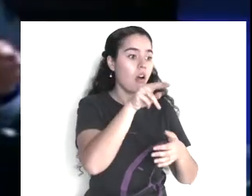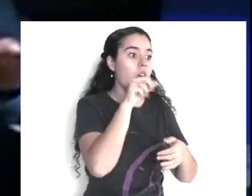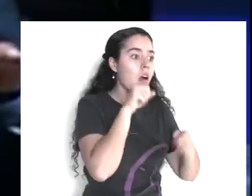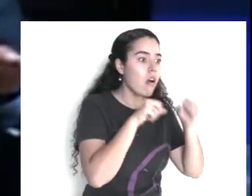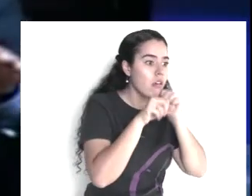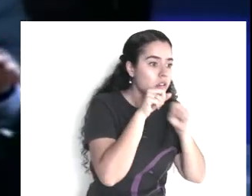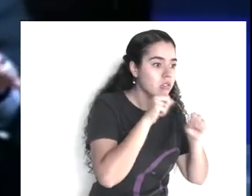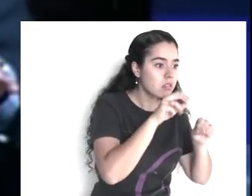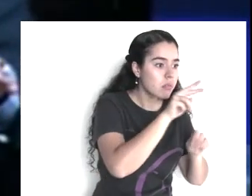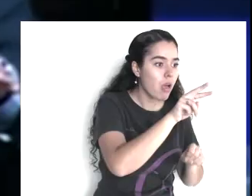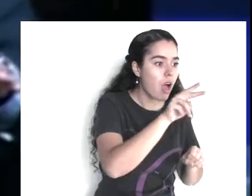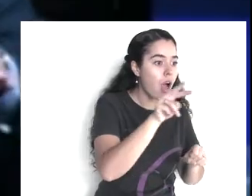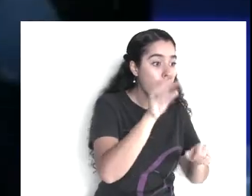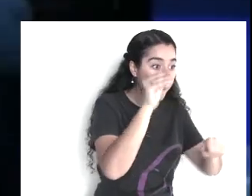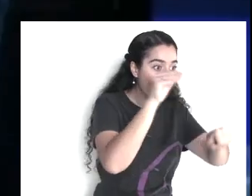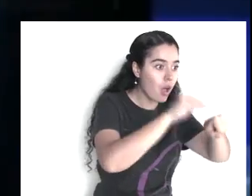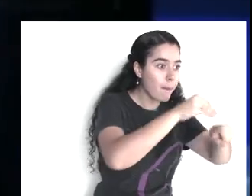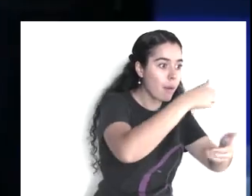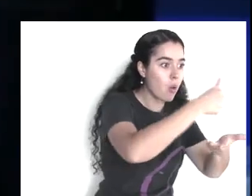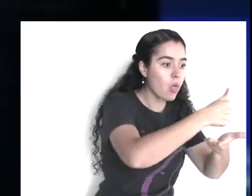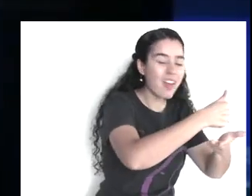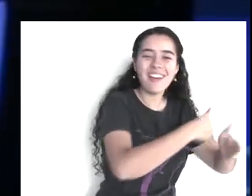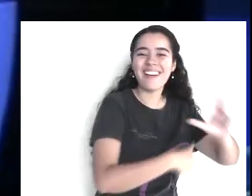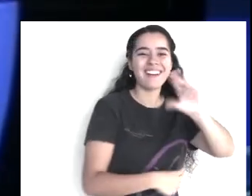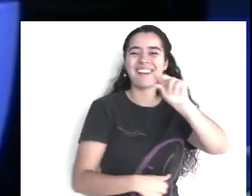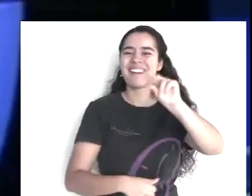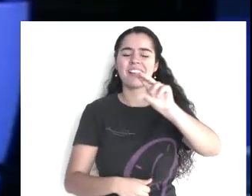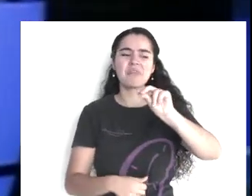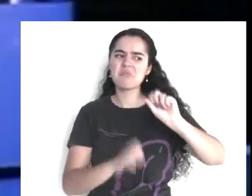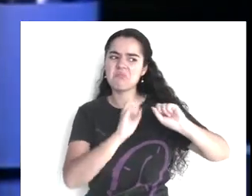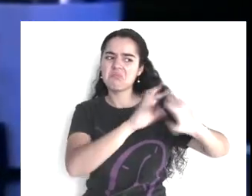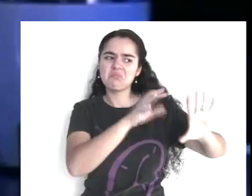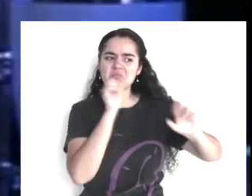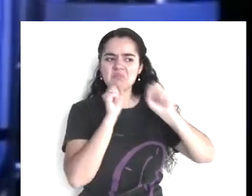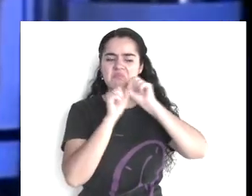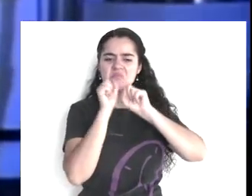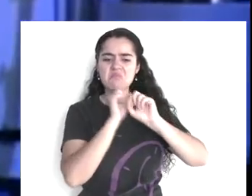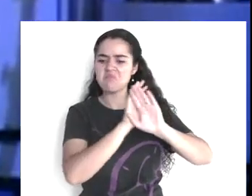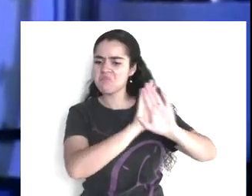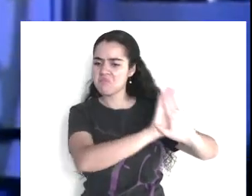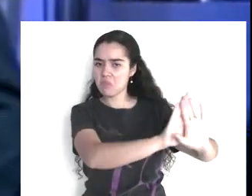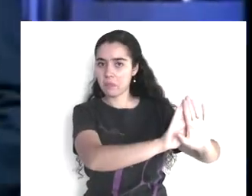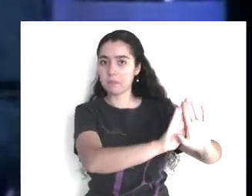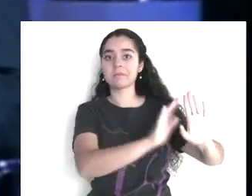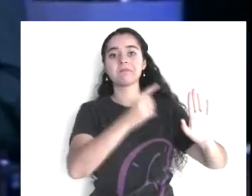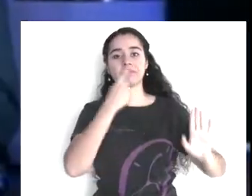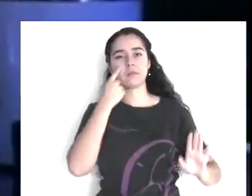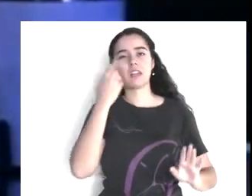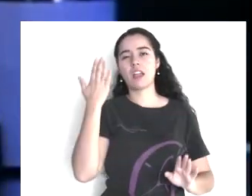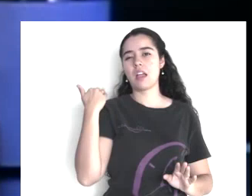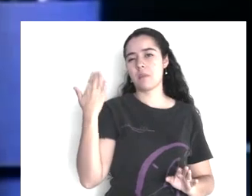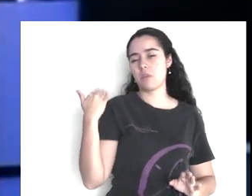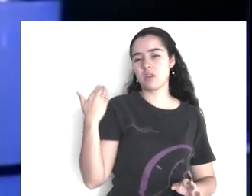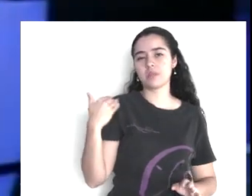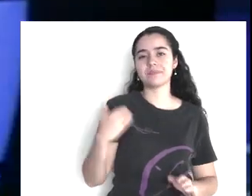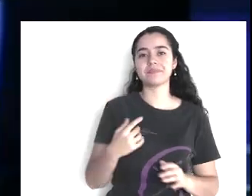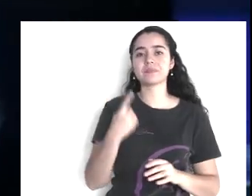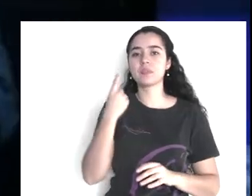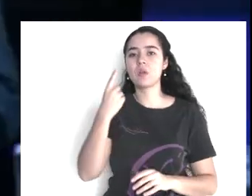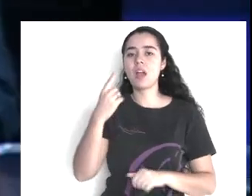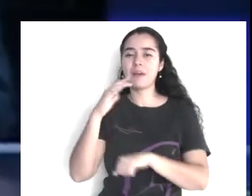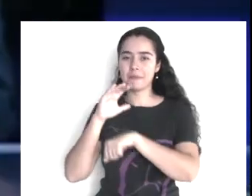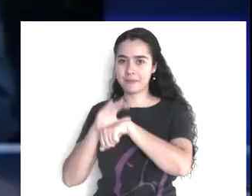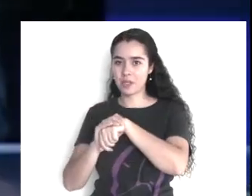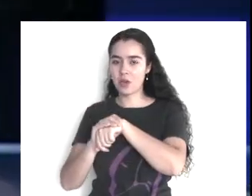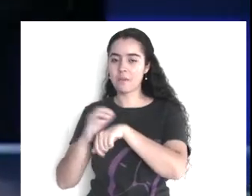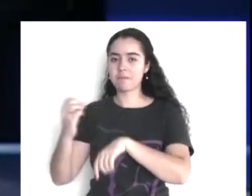publicamos, en el facebook, miren, hace unos días, Toño Ortiz, me manda un correo, me dice, pastor,